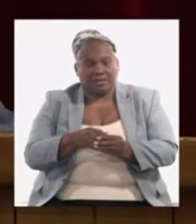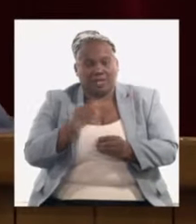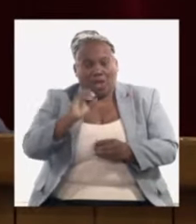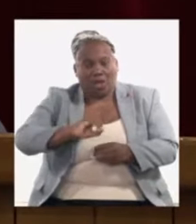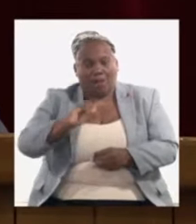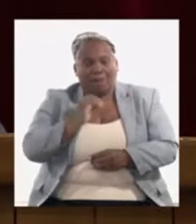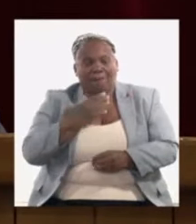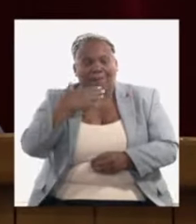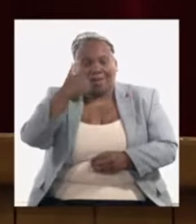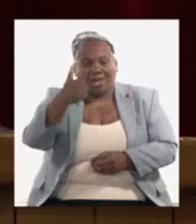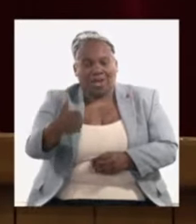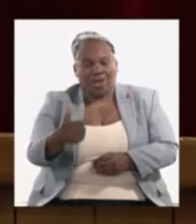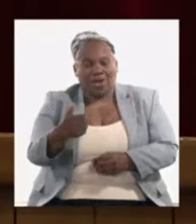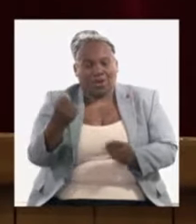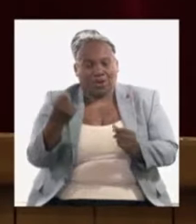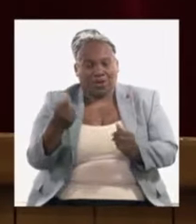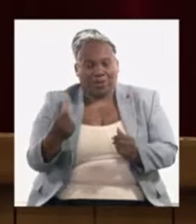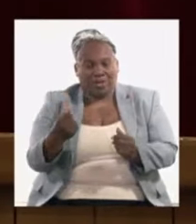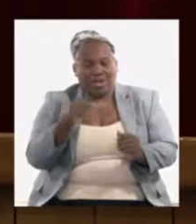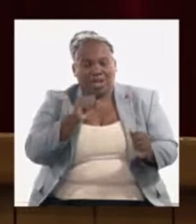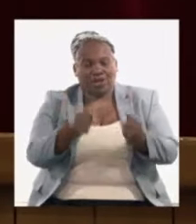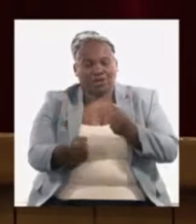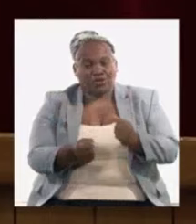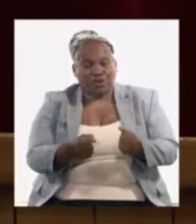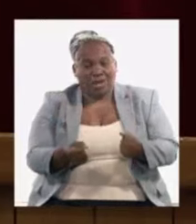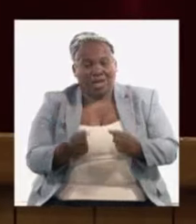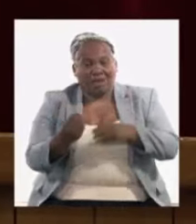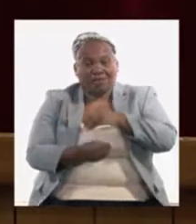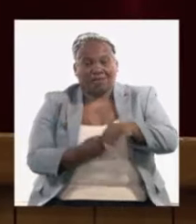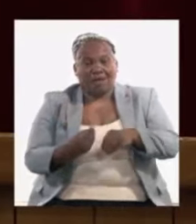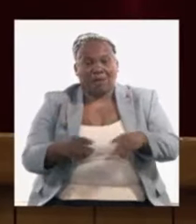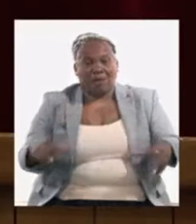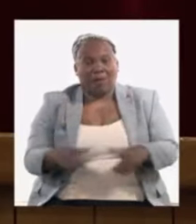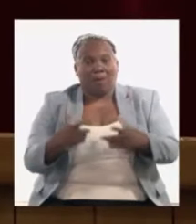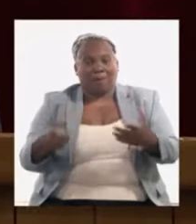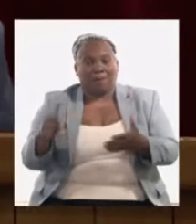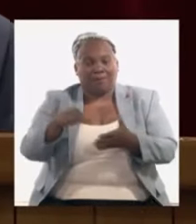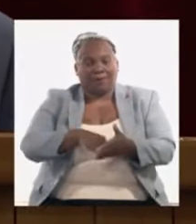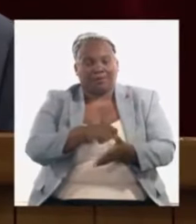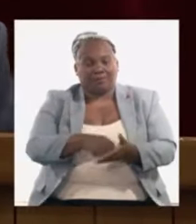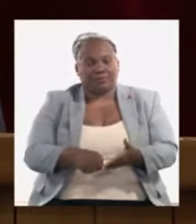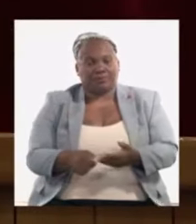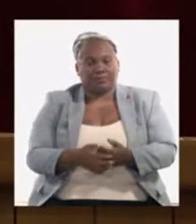economía de controlar el tipo de cambio de cumplir el plan de cumplir el plan